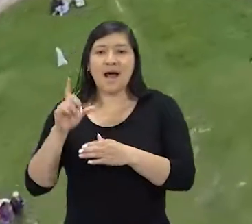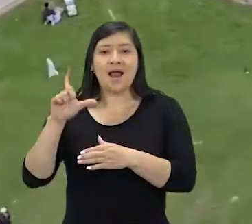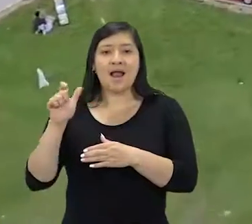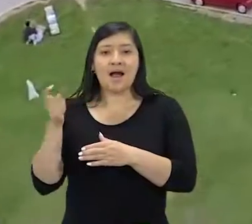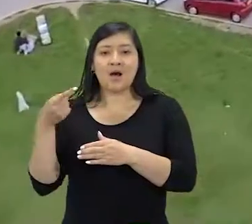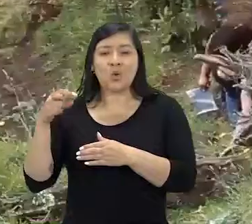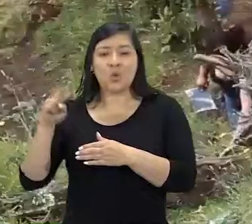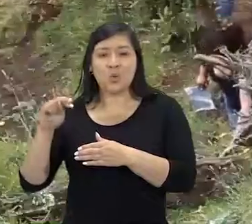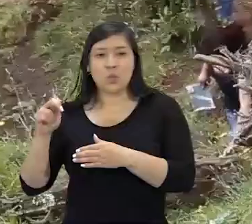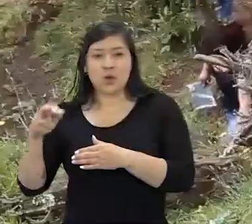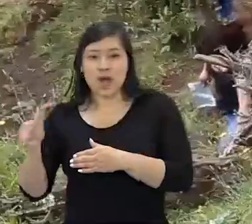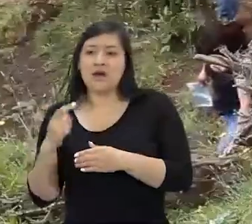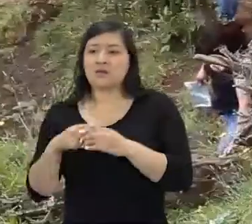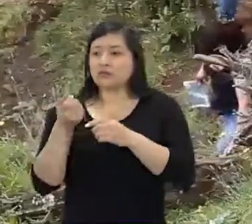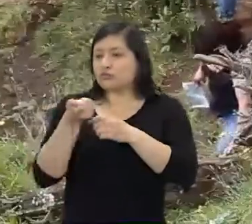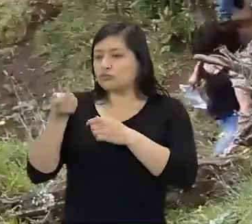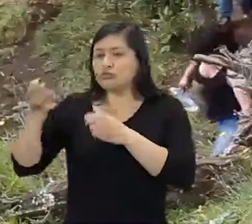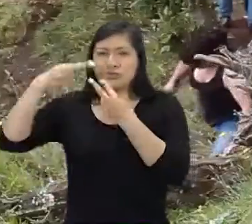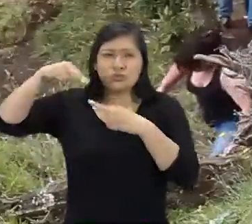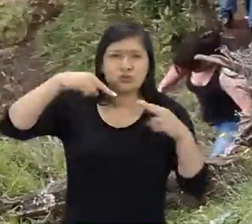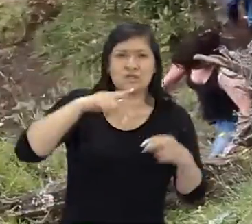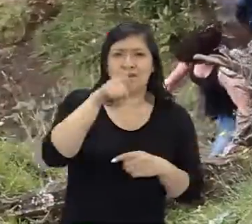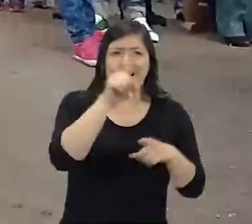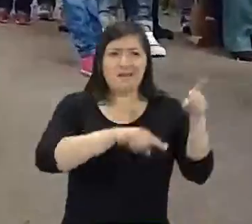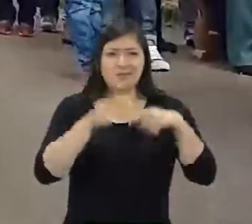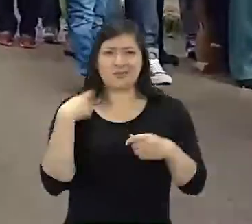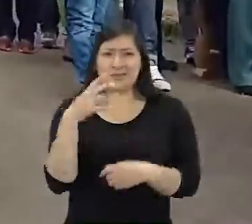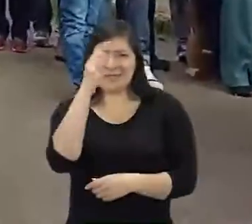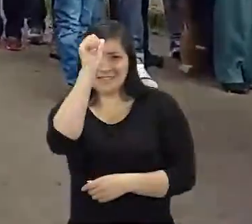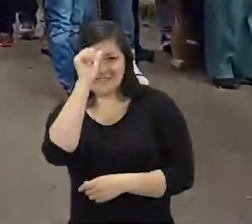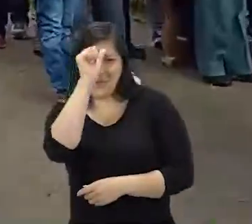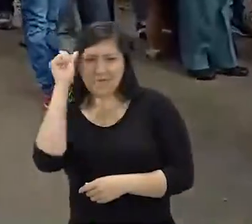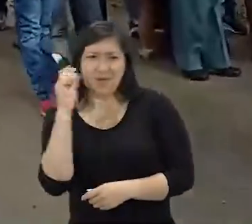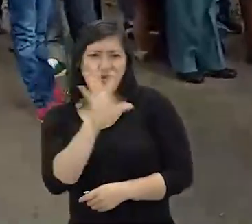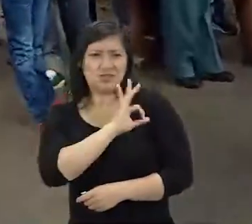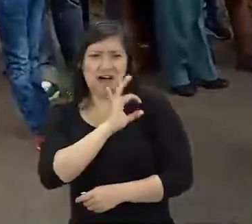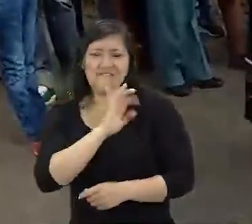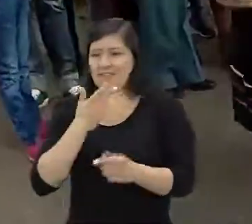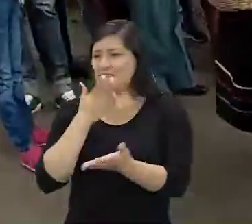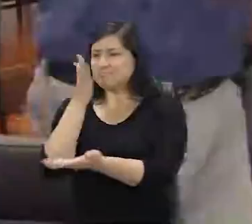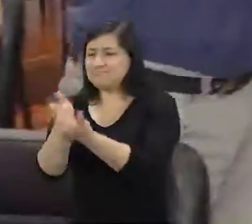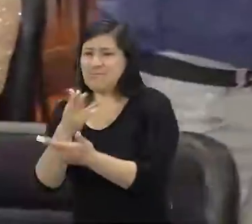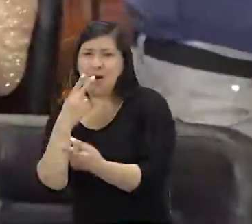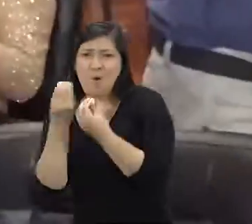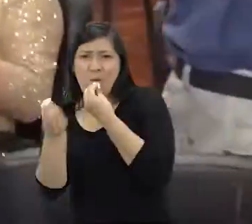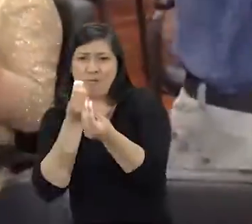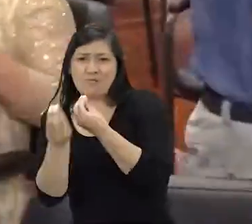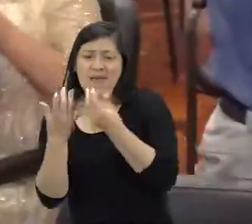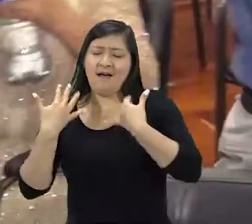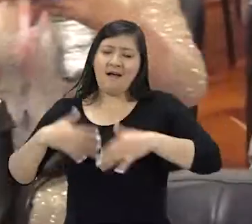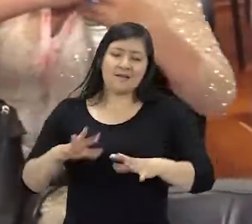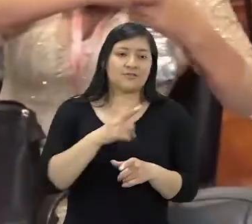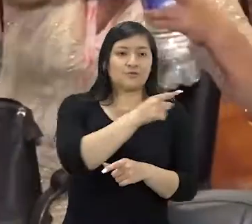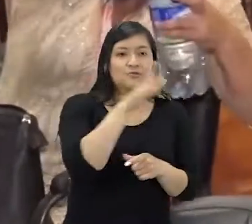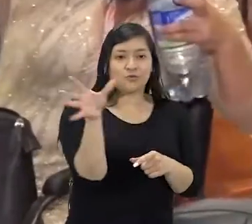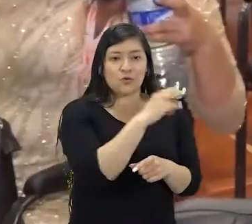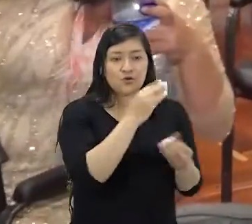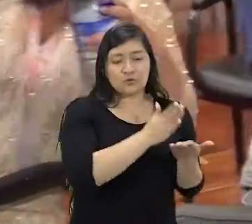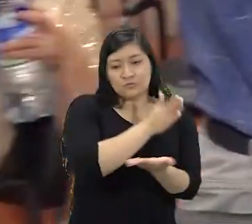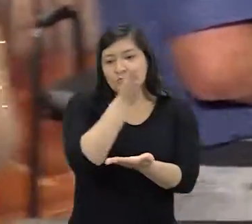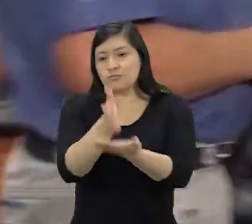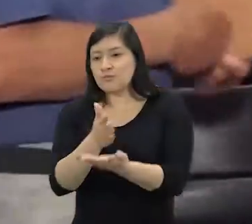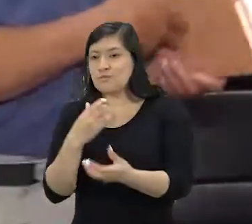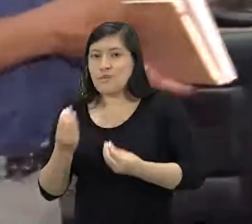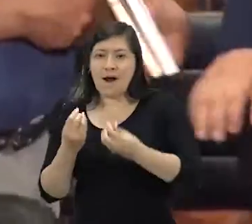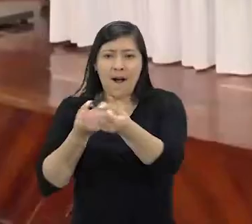emblemáticos para darlos a conocer a nivel municipal, nacional y, pues, por qué no, internacionalmente. Una iniciativa muy importante que nace